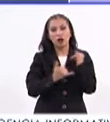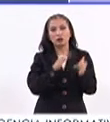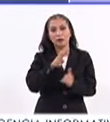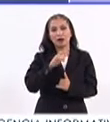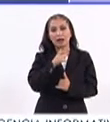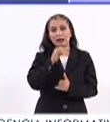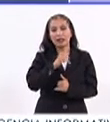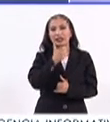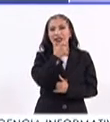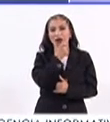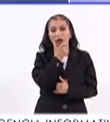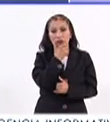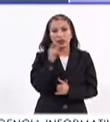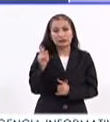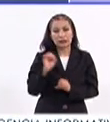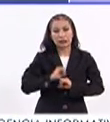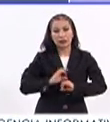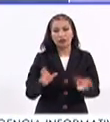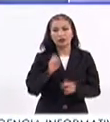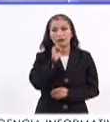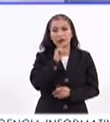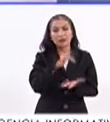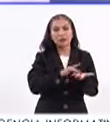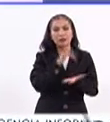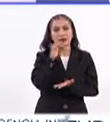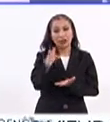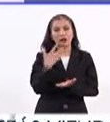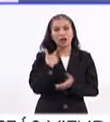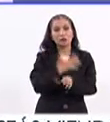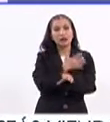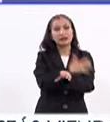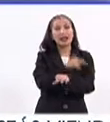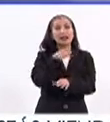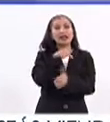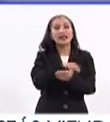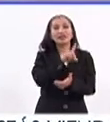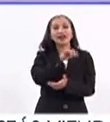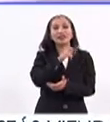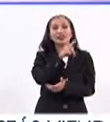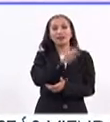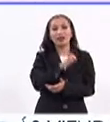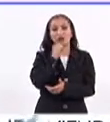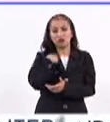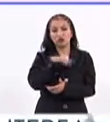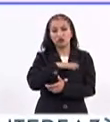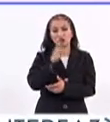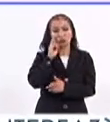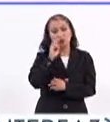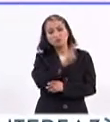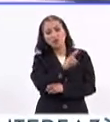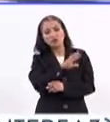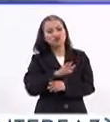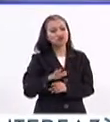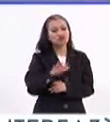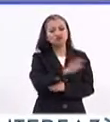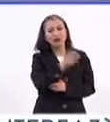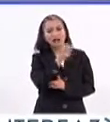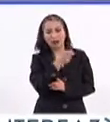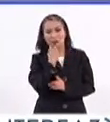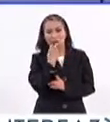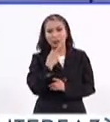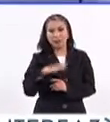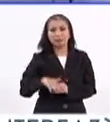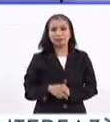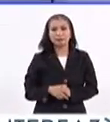Olímpicos de Beijing y Londres. Y, por supuesto, te agradecemos mucho que hayas estado con nosotros. Aquí en Televisión Educativa estamos precisamente visualizando esto que